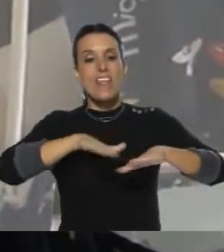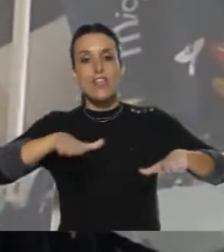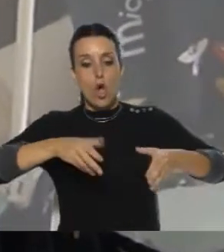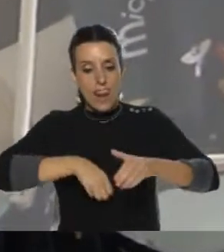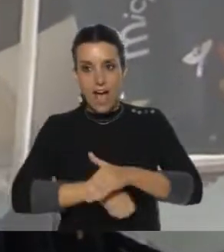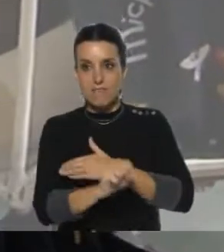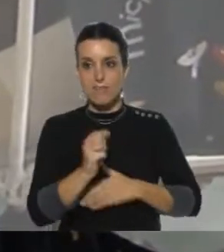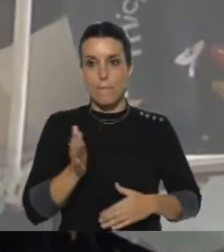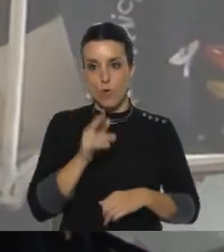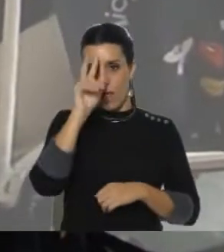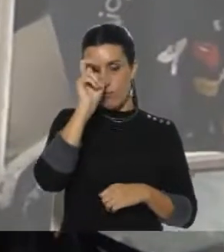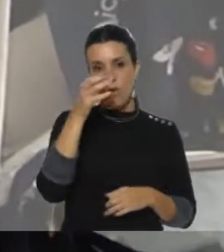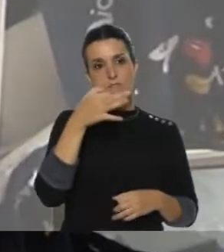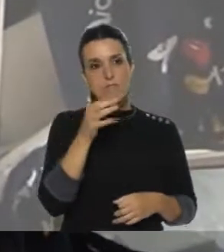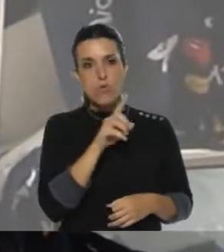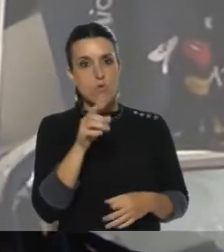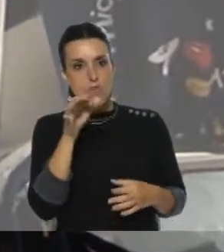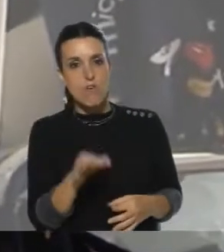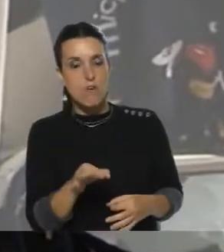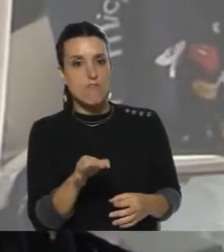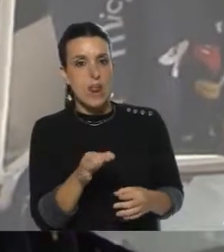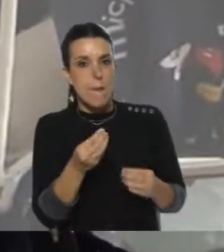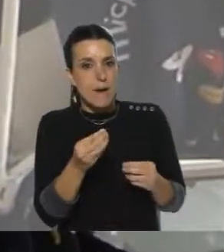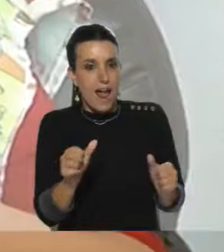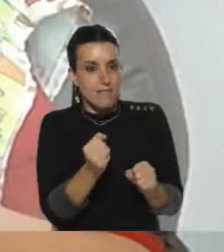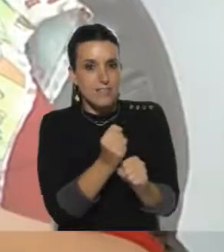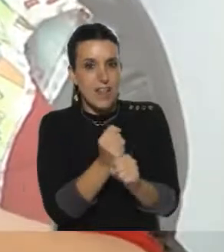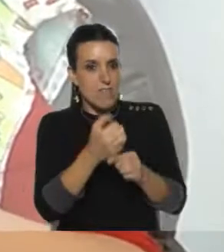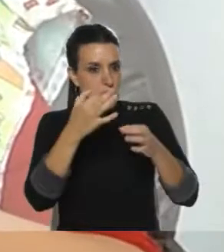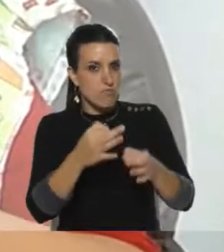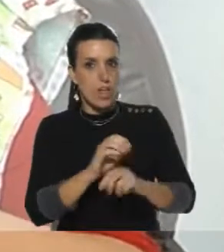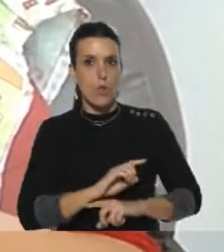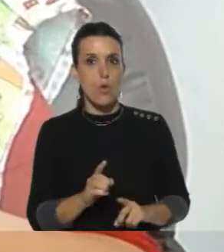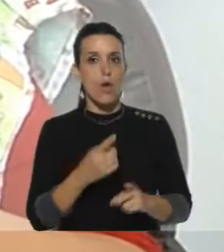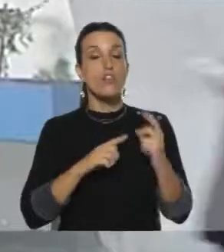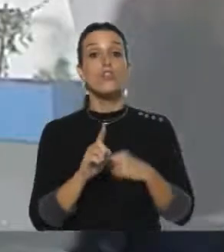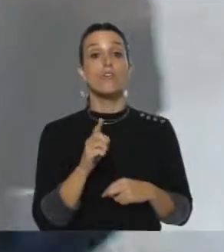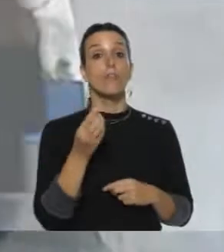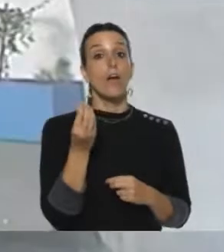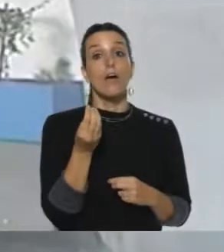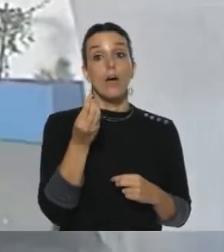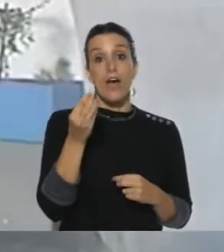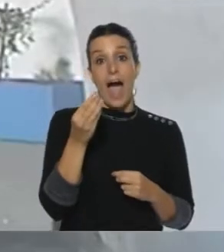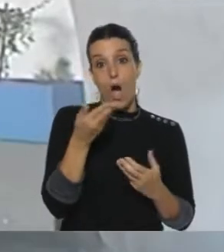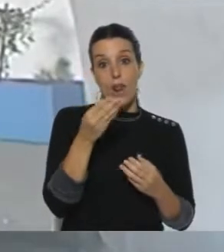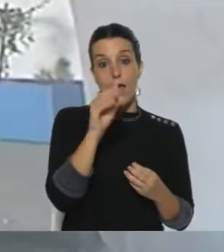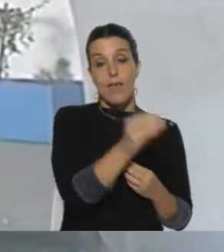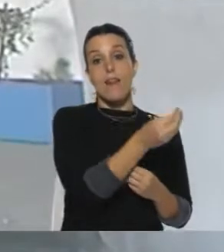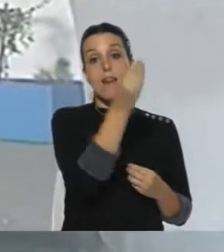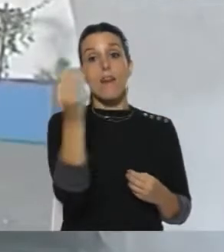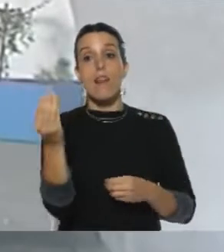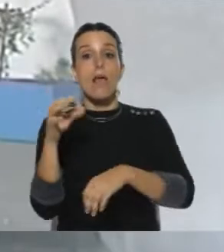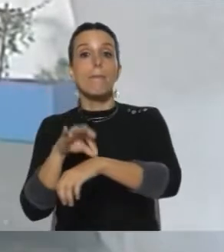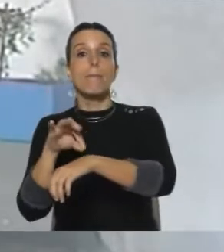de la Mujer, perdiendo su aptitud e idoneidad para desempeñarse en dicha función. De esta manera, Brioso pasará a desempeñarse como